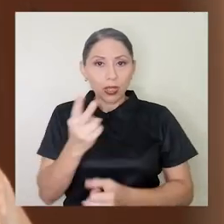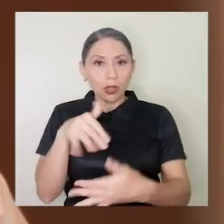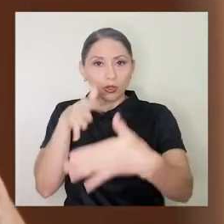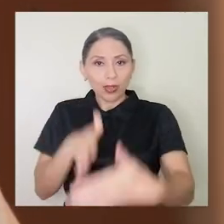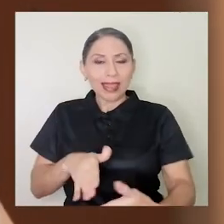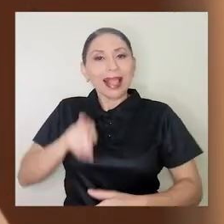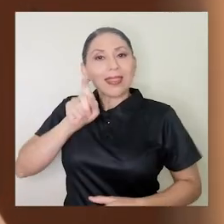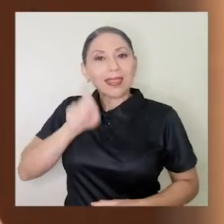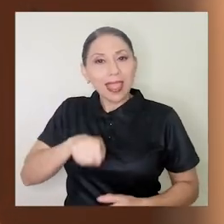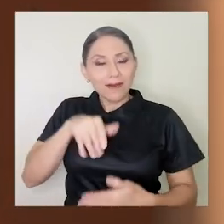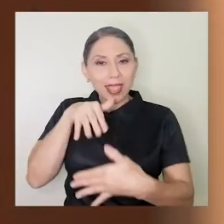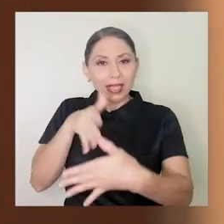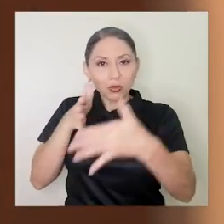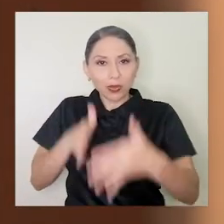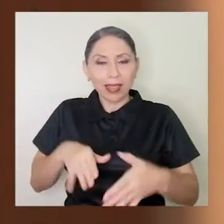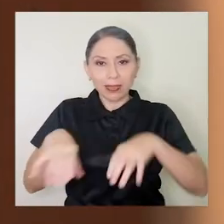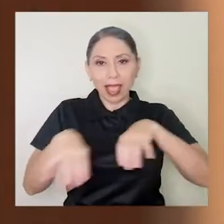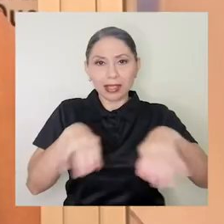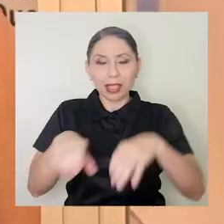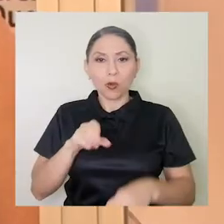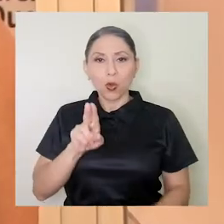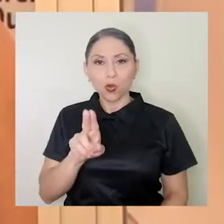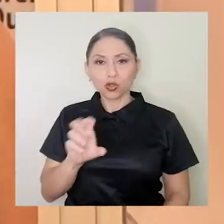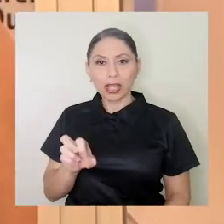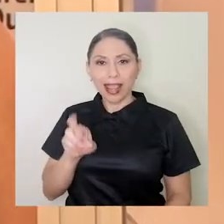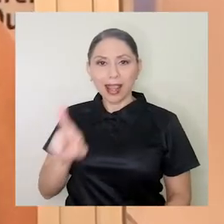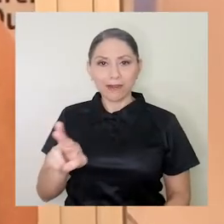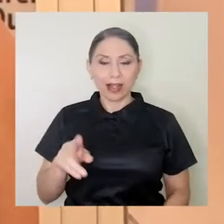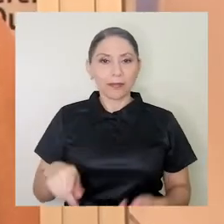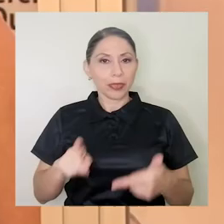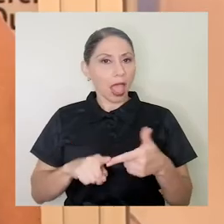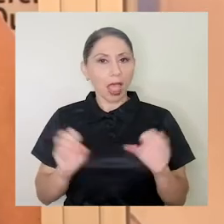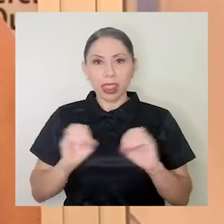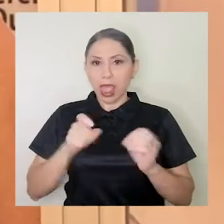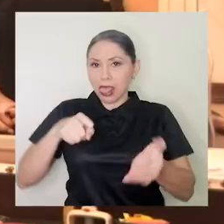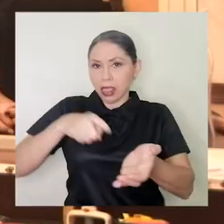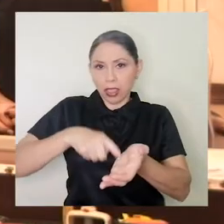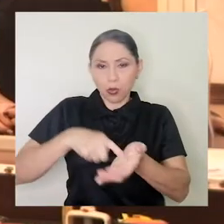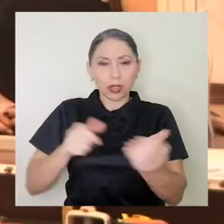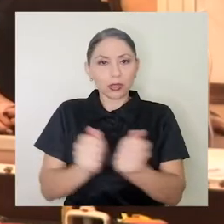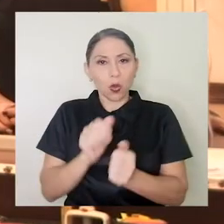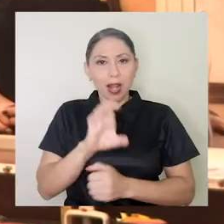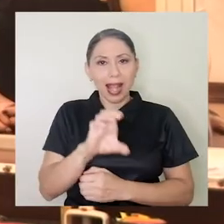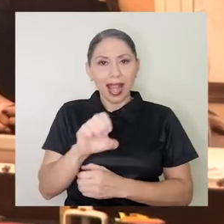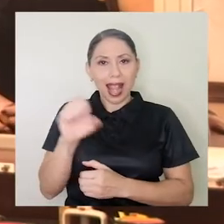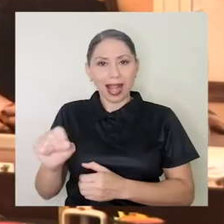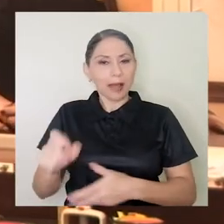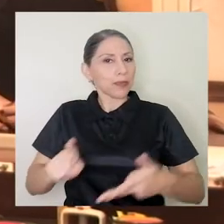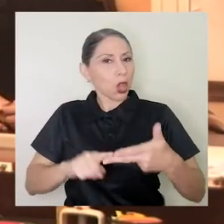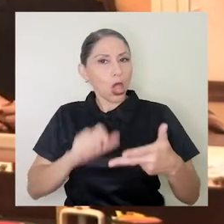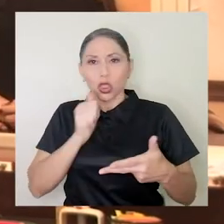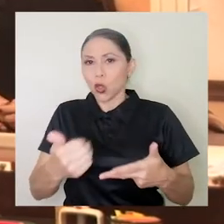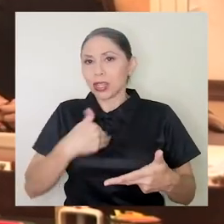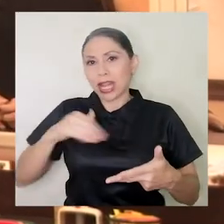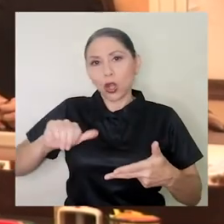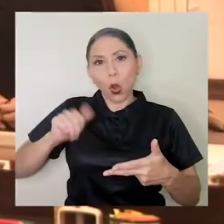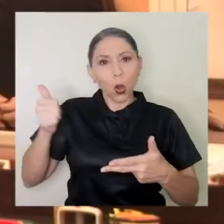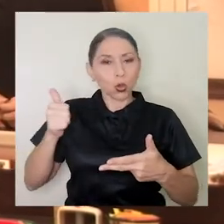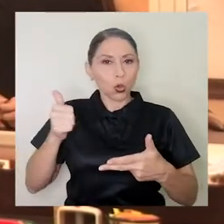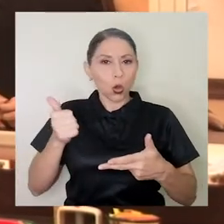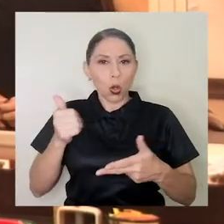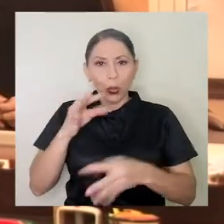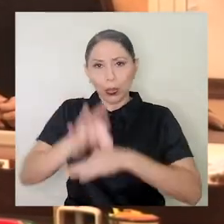debe ser estudiante activo de la UCR, no poseer deudas con la caja y no tener otra modalidad de seguro